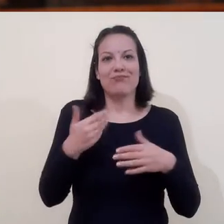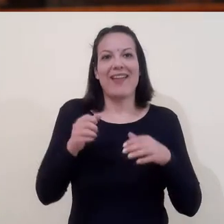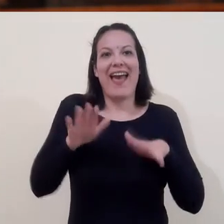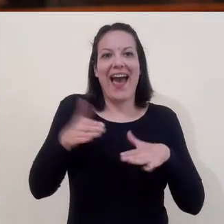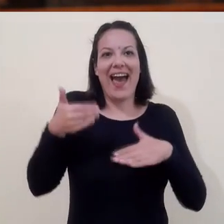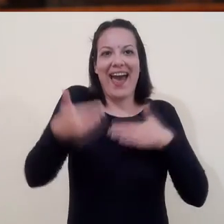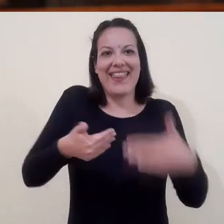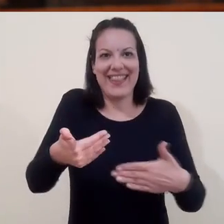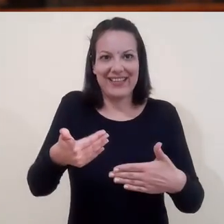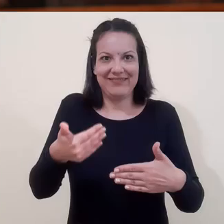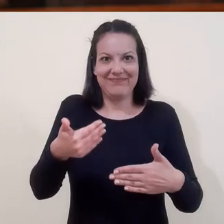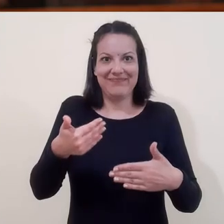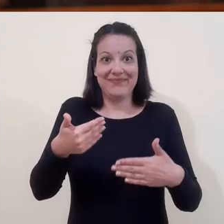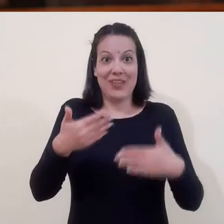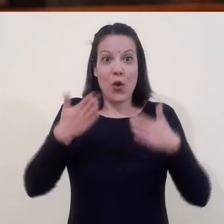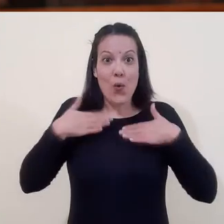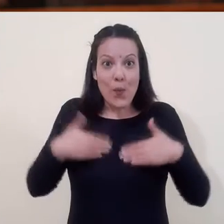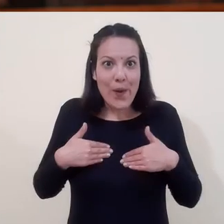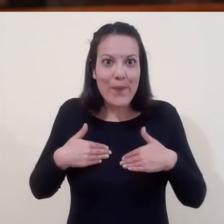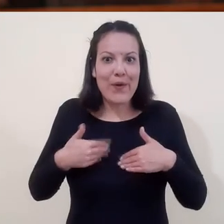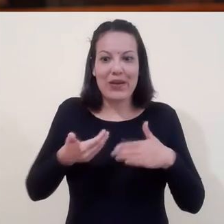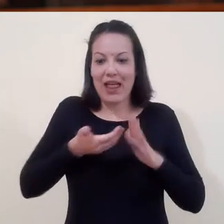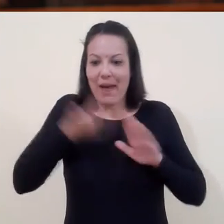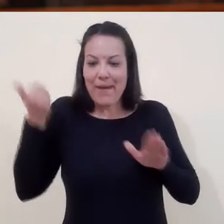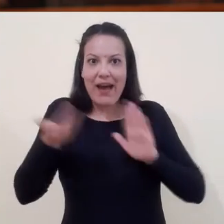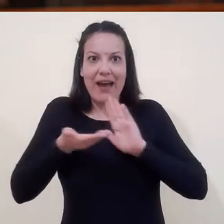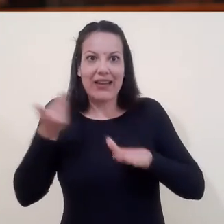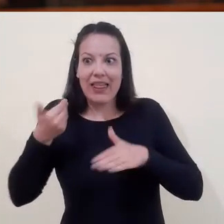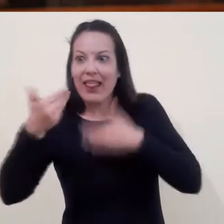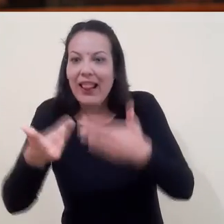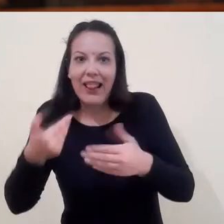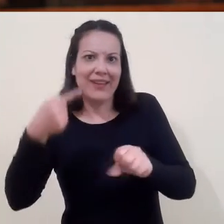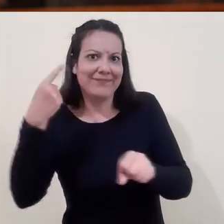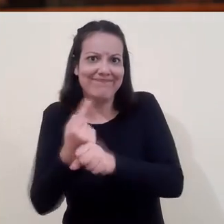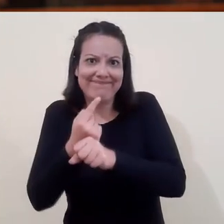vamos siendo. No podemos ser sin un cuerpo tampoco,